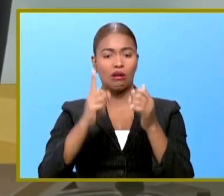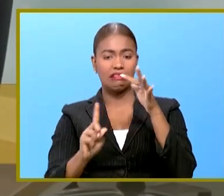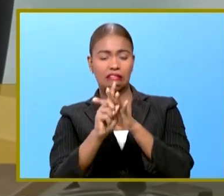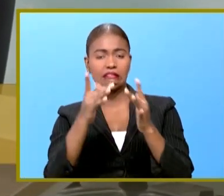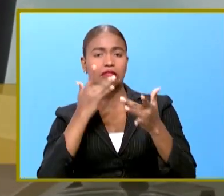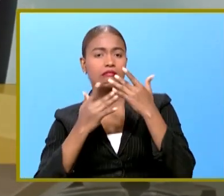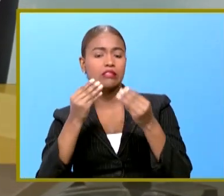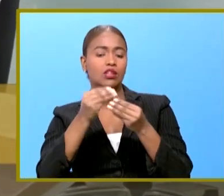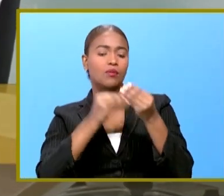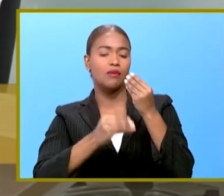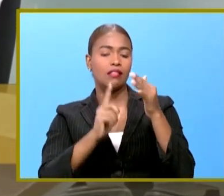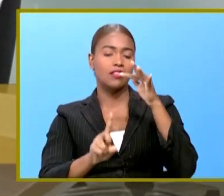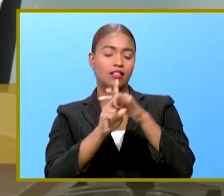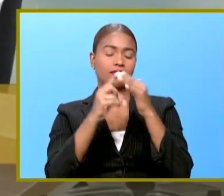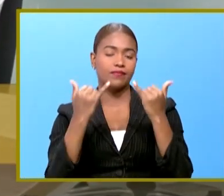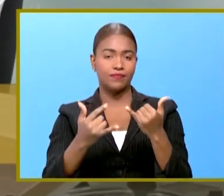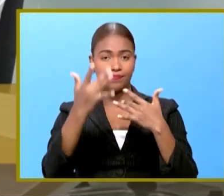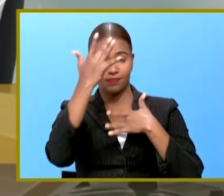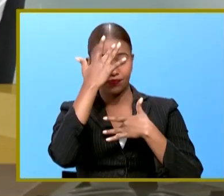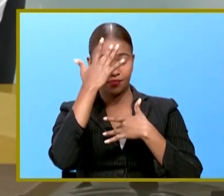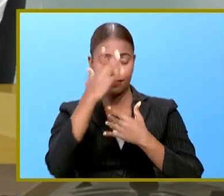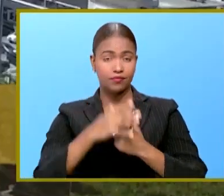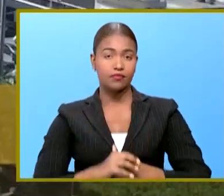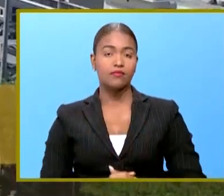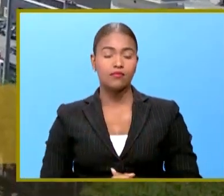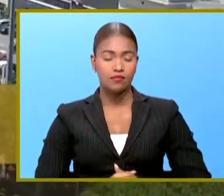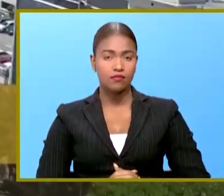económicos que ha generado la pandemia